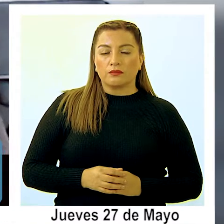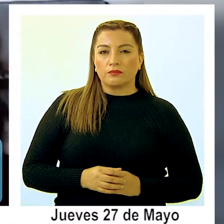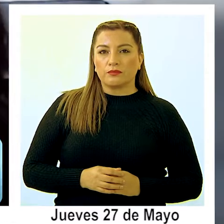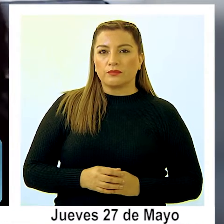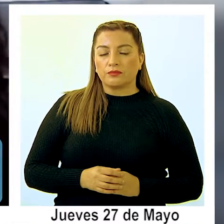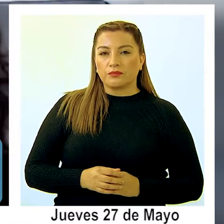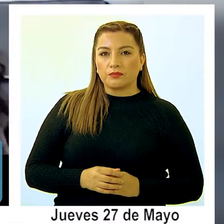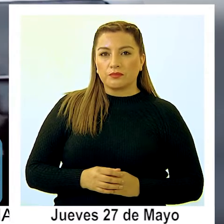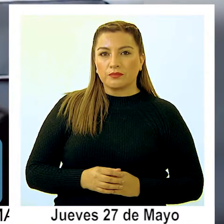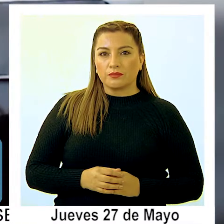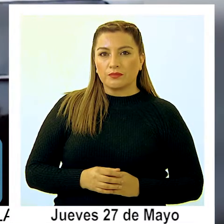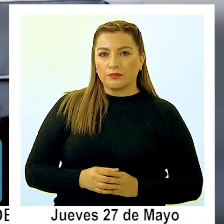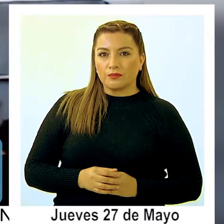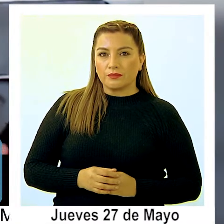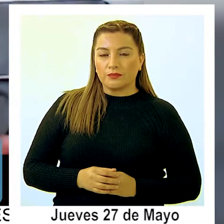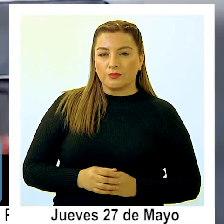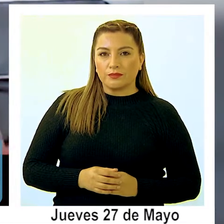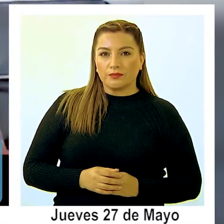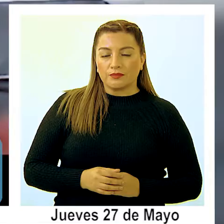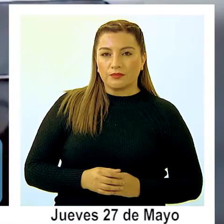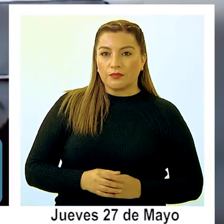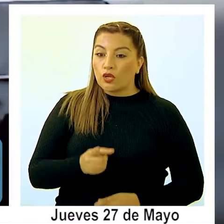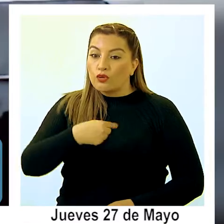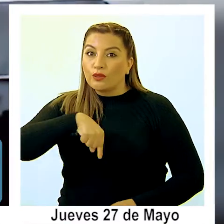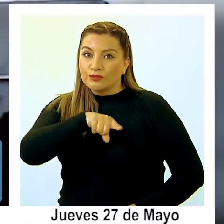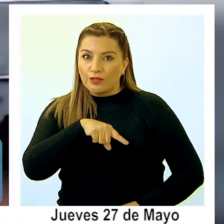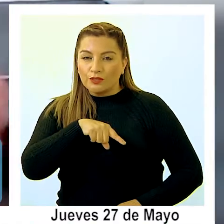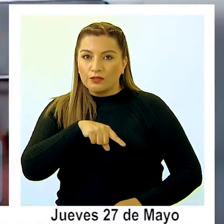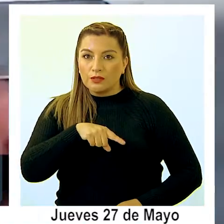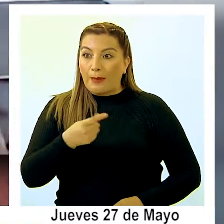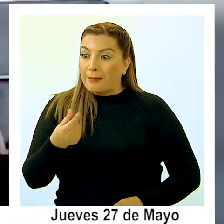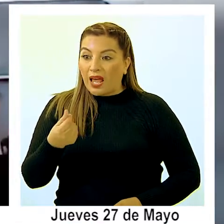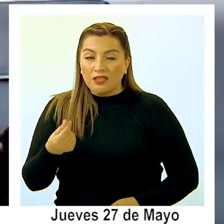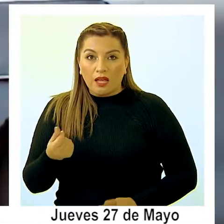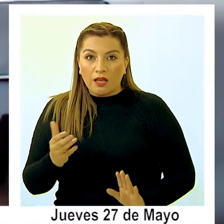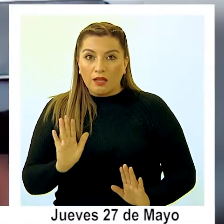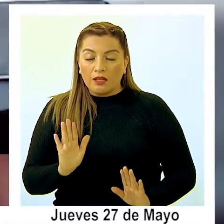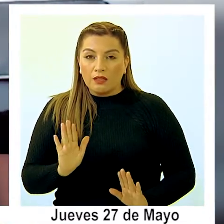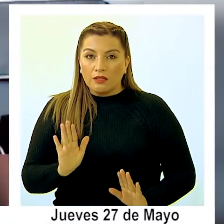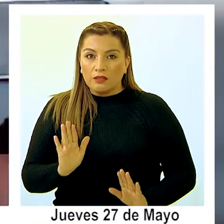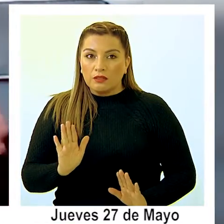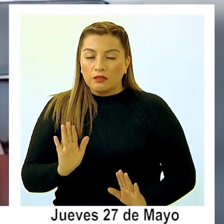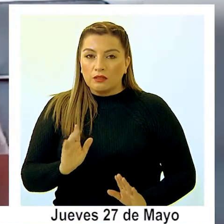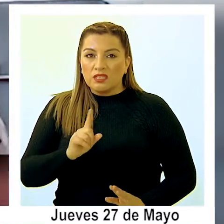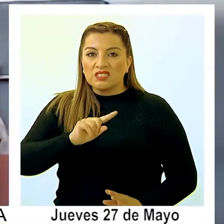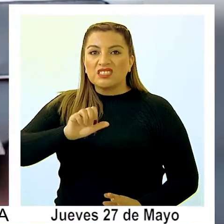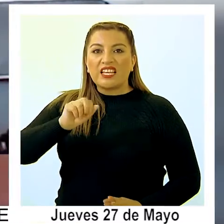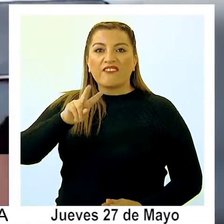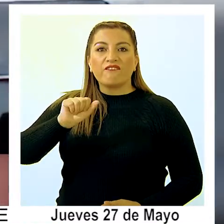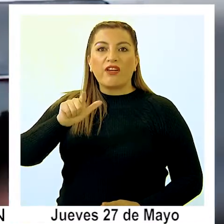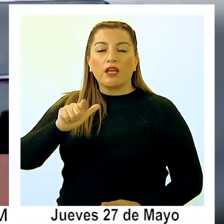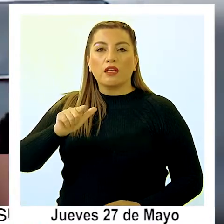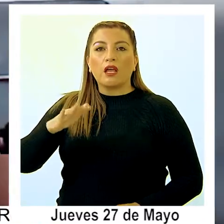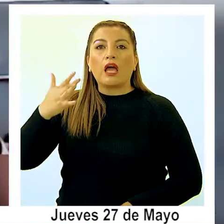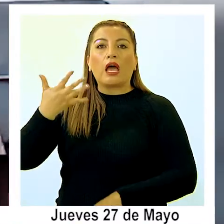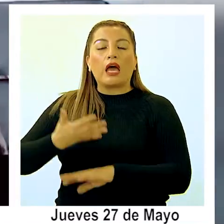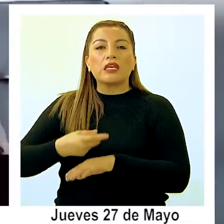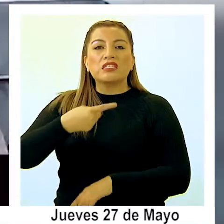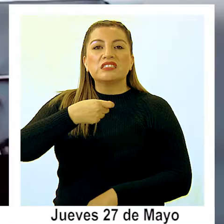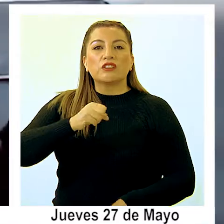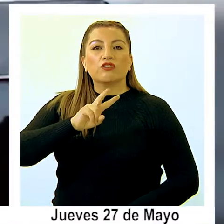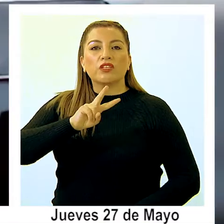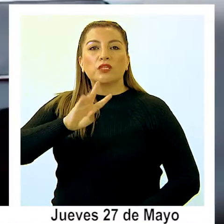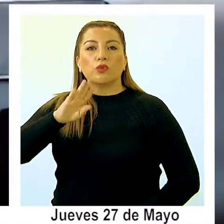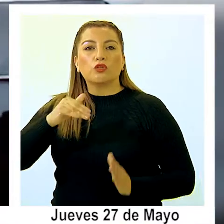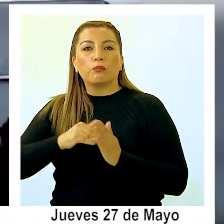Y resulta que nosotros, plata a plata, Cervel me entregó una cuenta con ciento veinticuatro